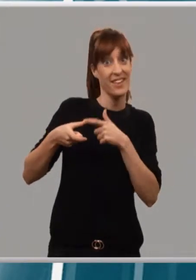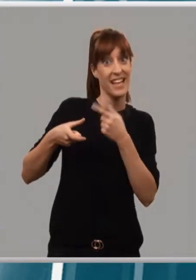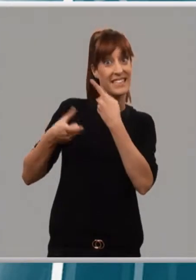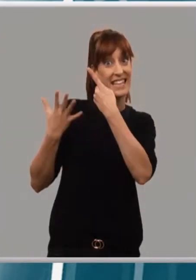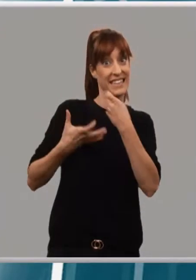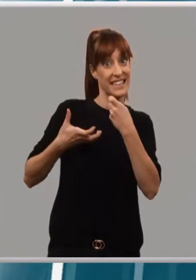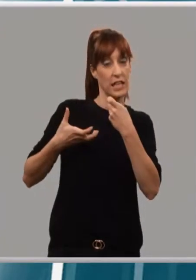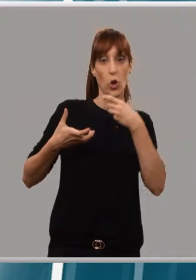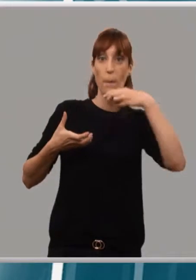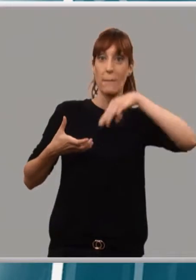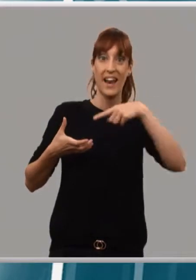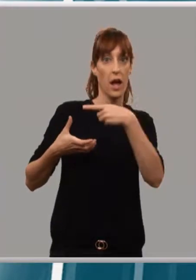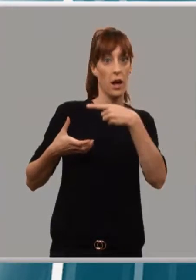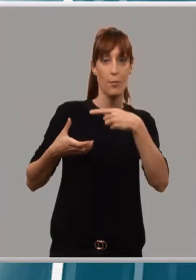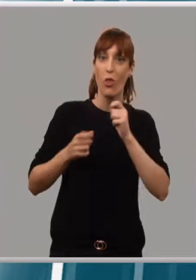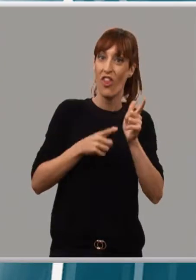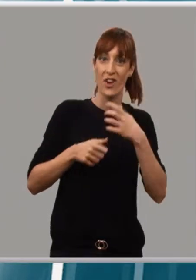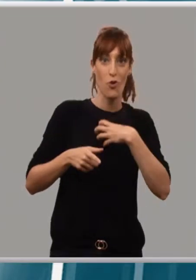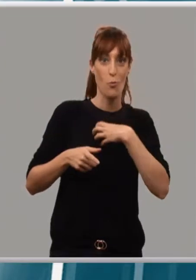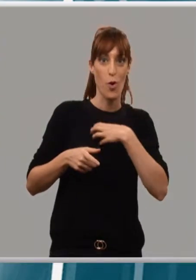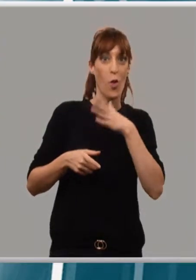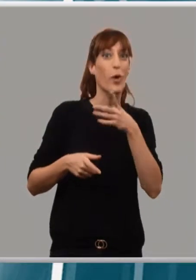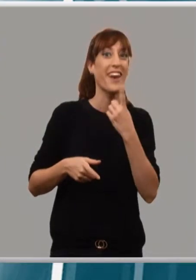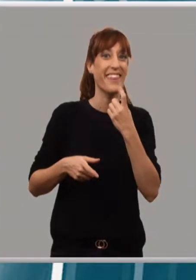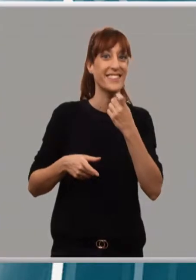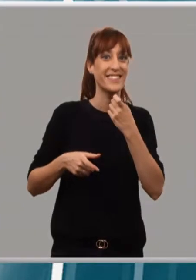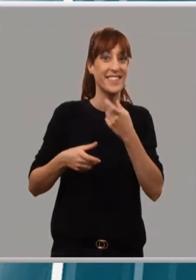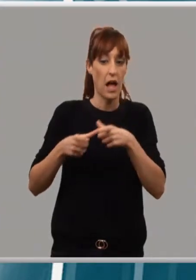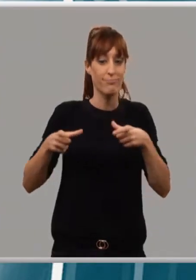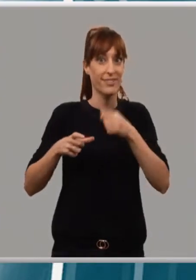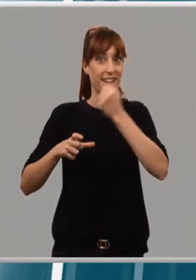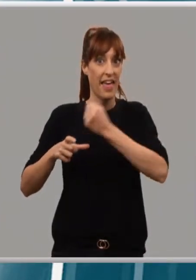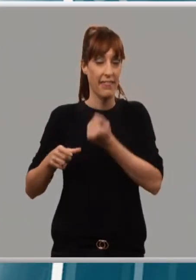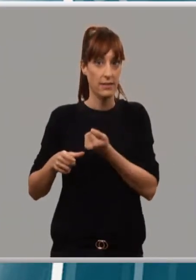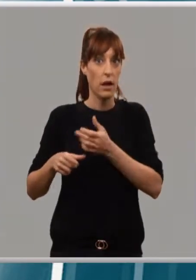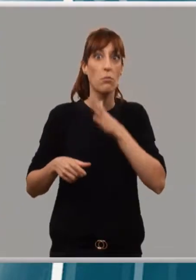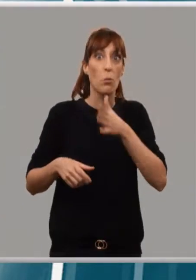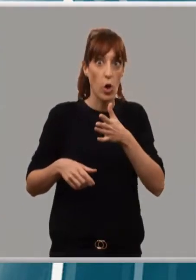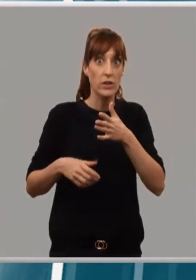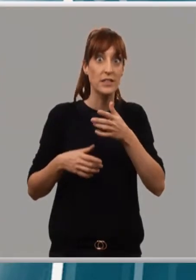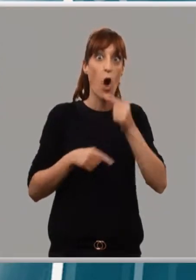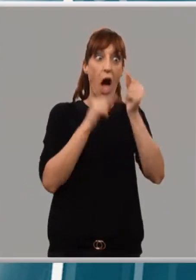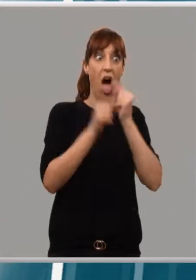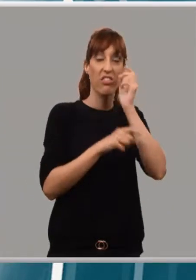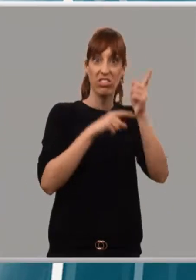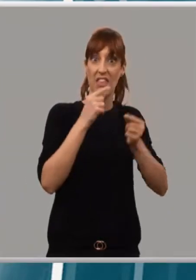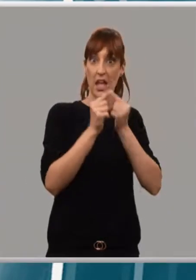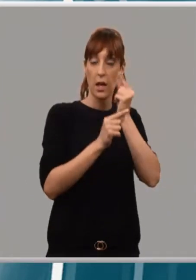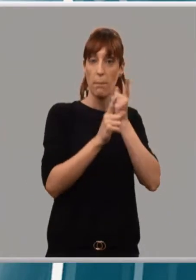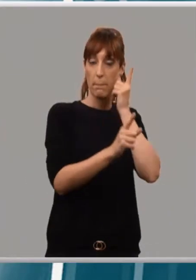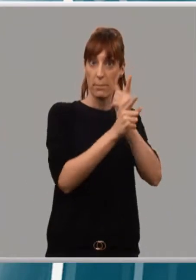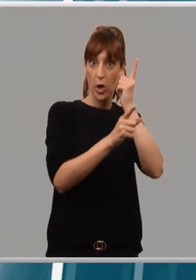receta. De hecho, un 5% de los antibióticos que se consumen en España no han sido prescritos. Mientras estos mitos que